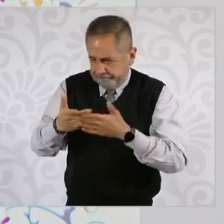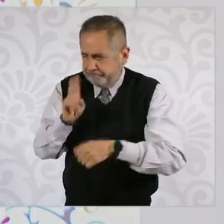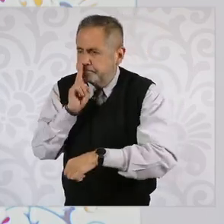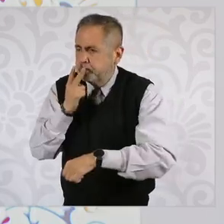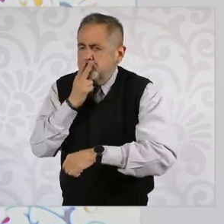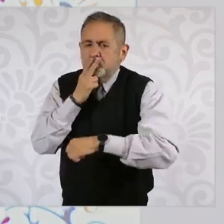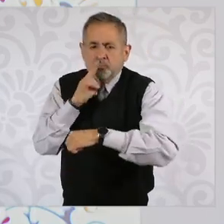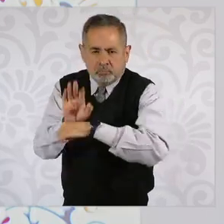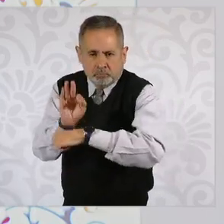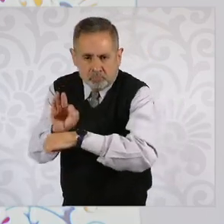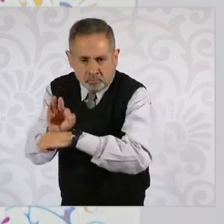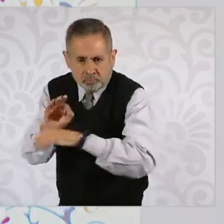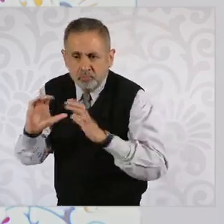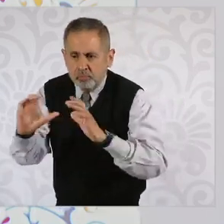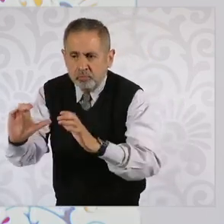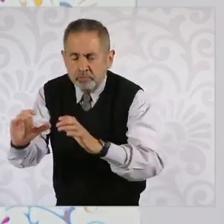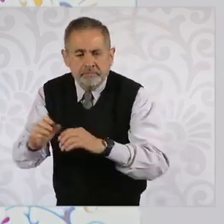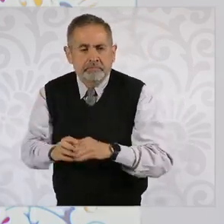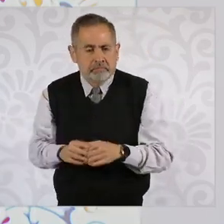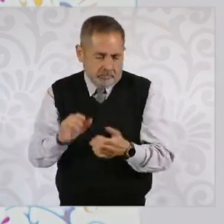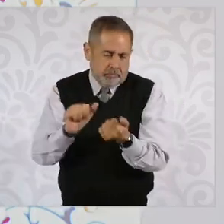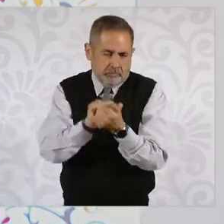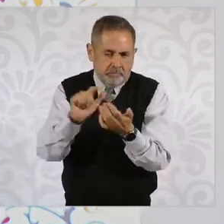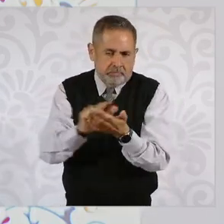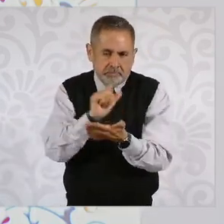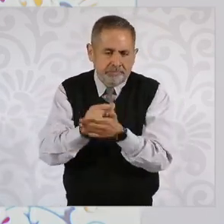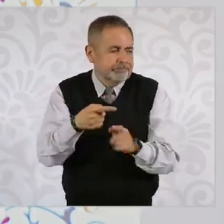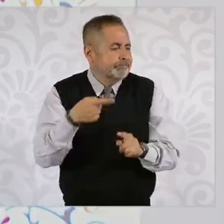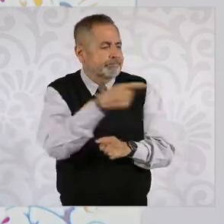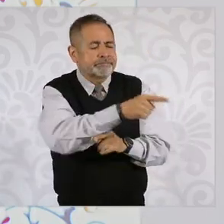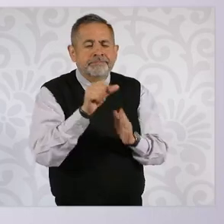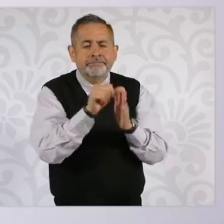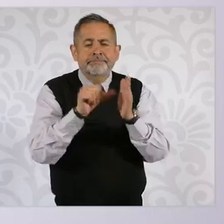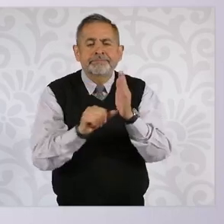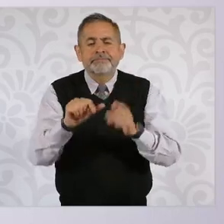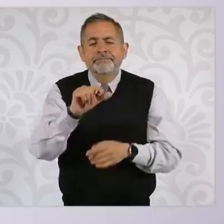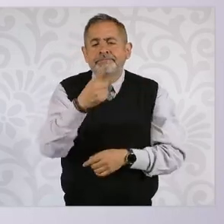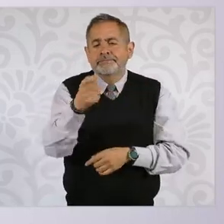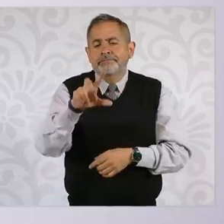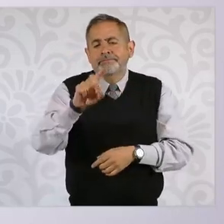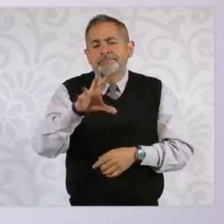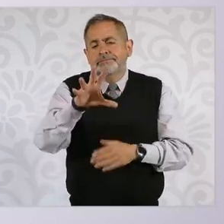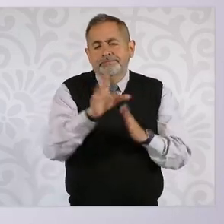Lo hicieron, ¿cómo? A través del 135 constitucional.